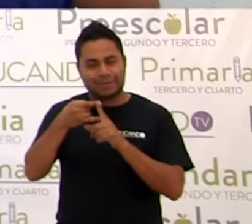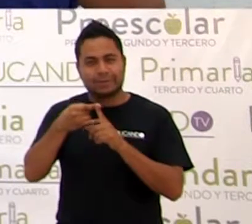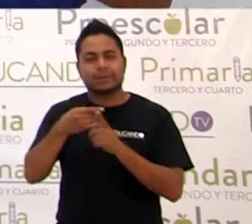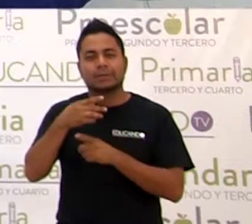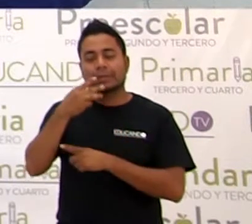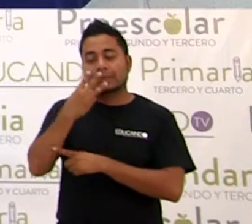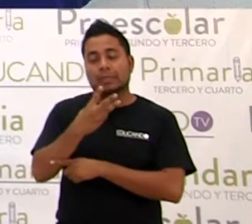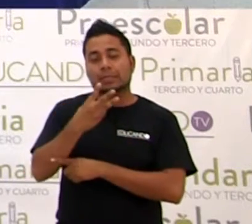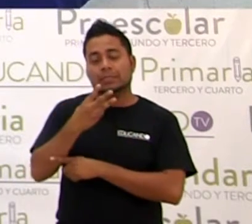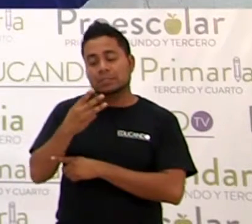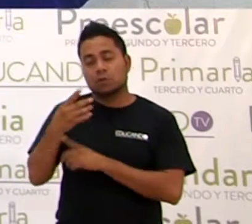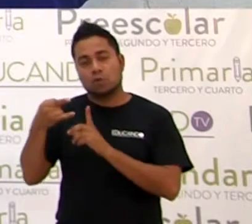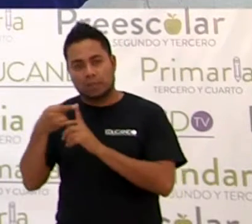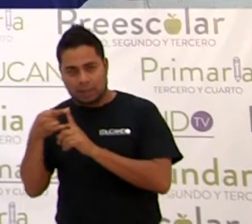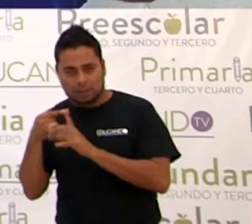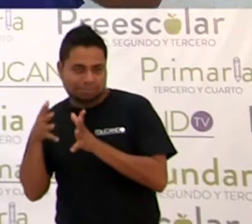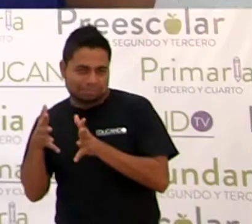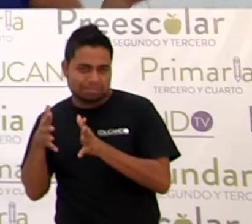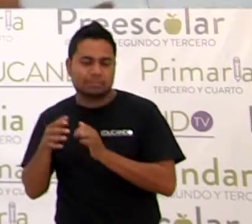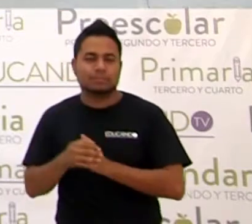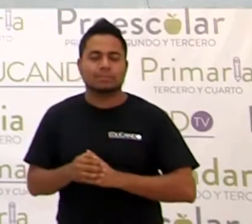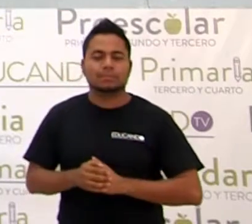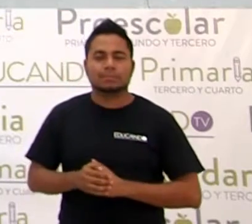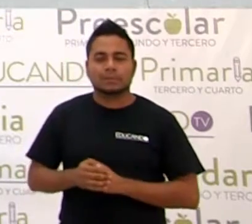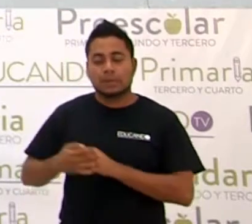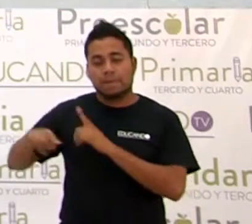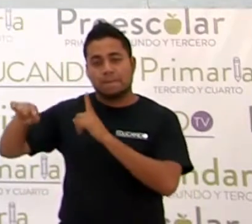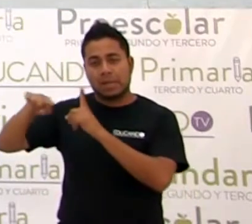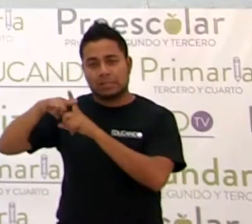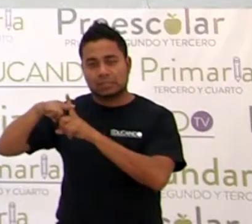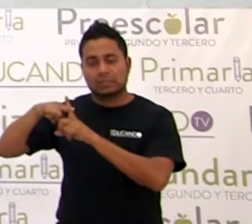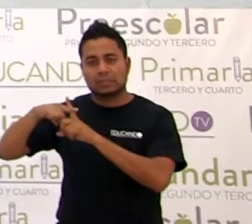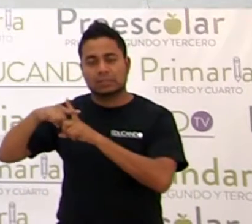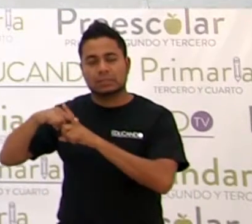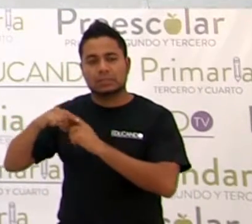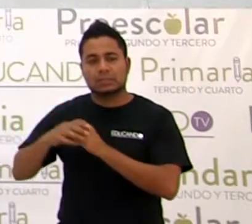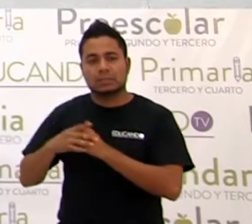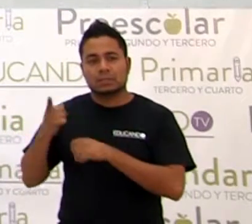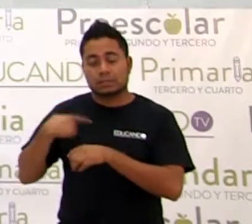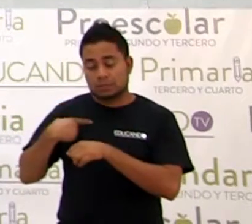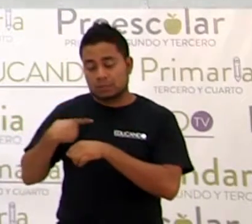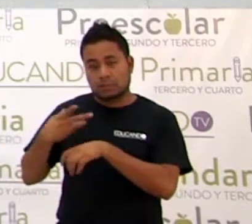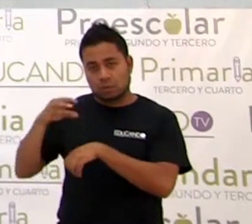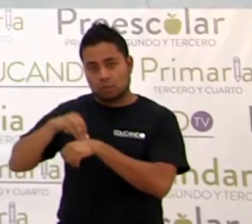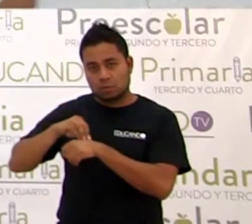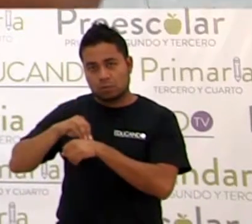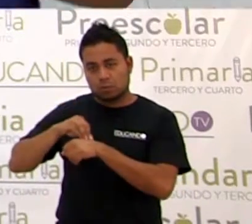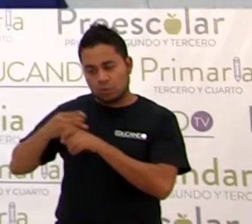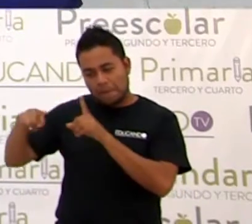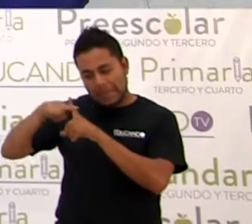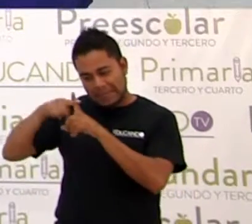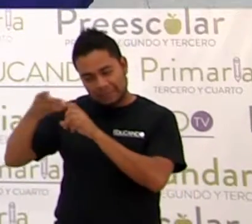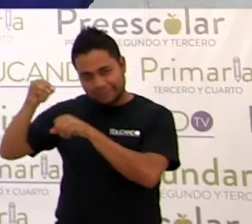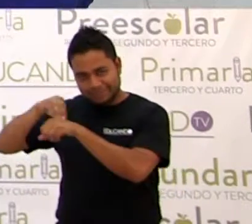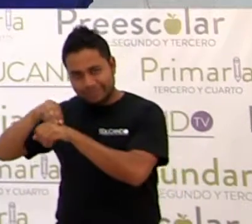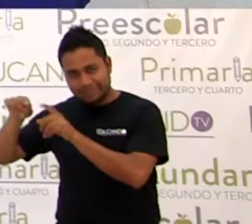cuadrados, ¿sí? Más, ¿sí? Ponemos el signo más